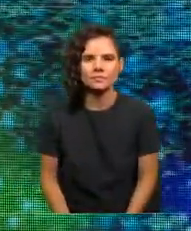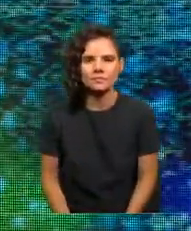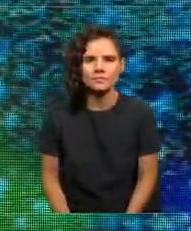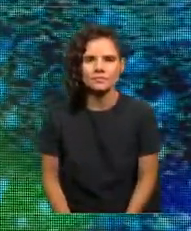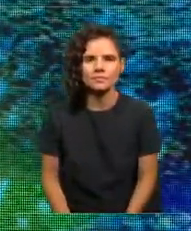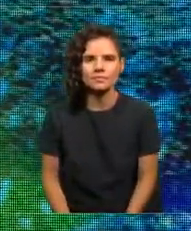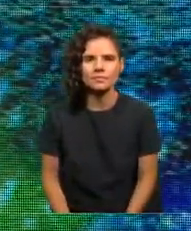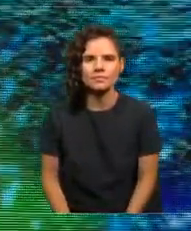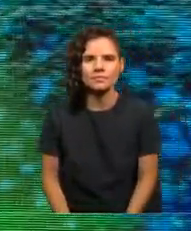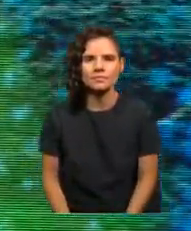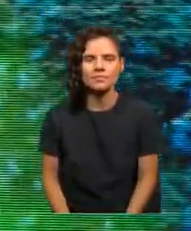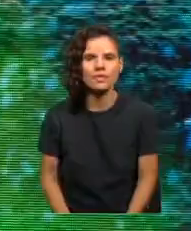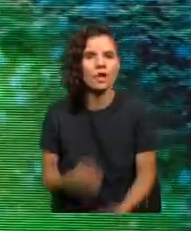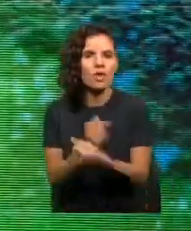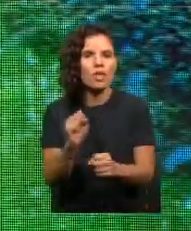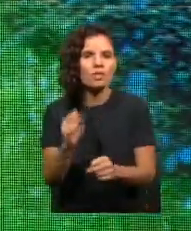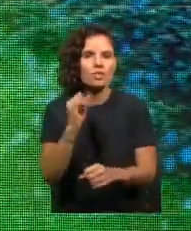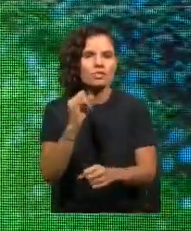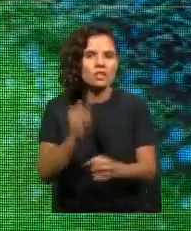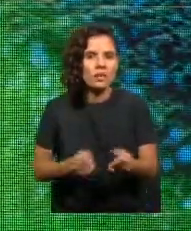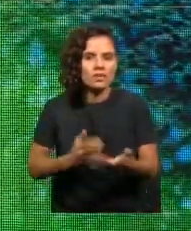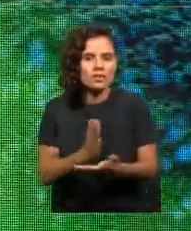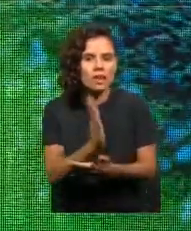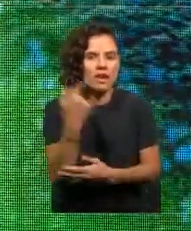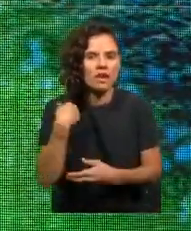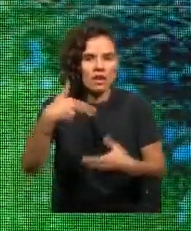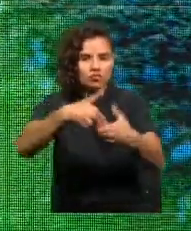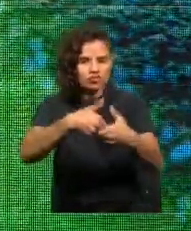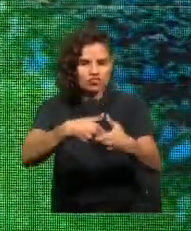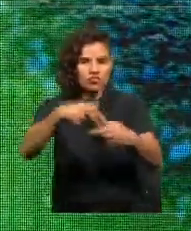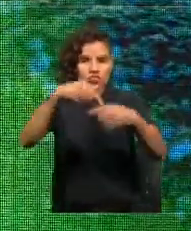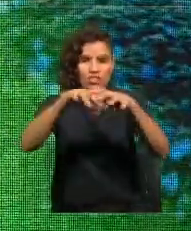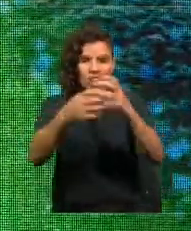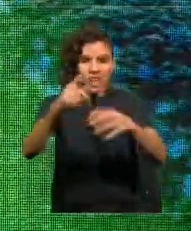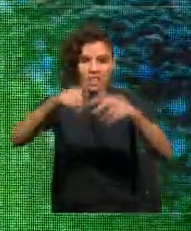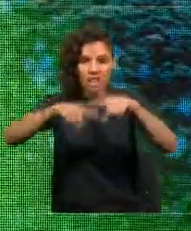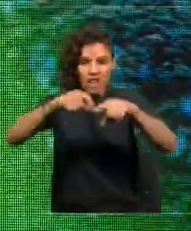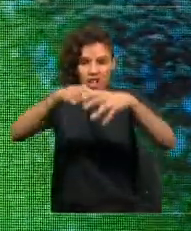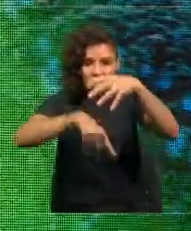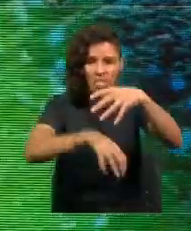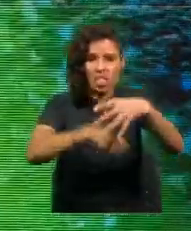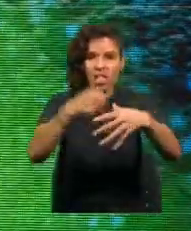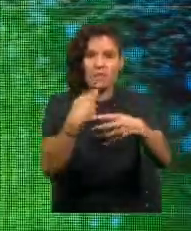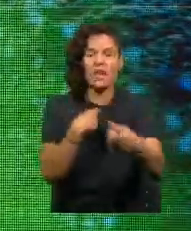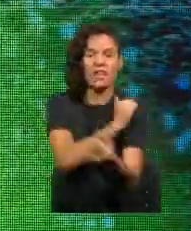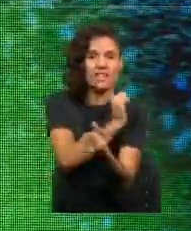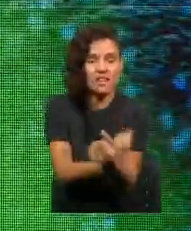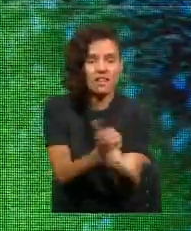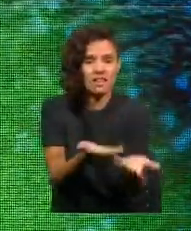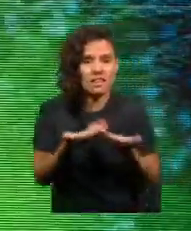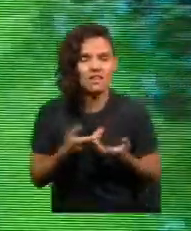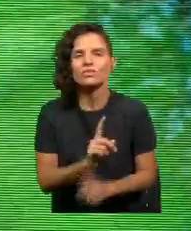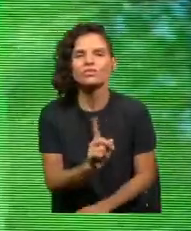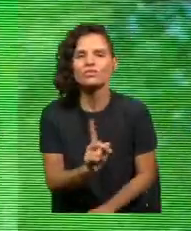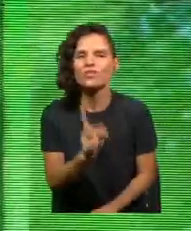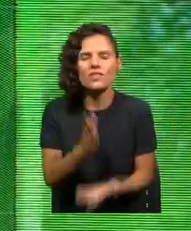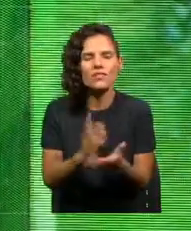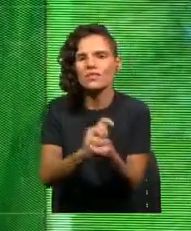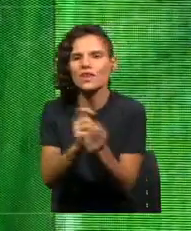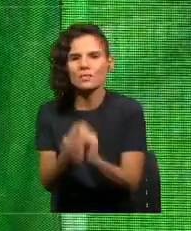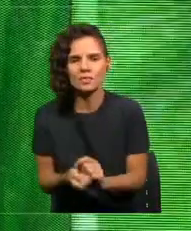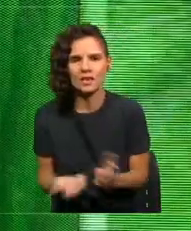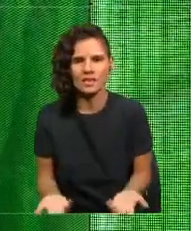dependencia de los combustibles fósiles a la puesta firme por estas energías renovables. Desde el punto de vista de la sociología